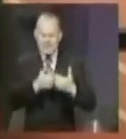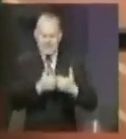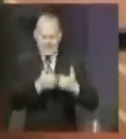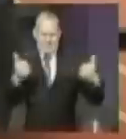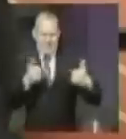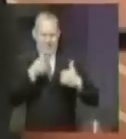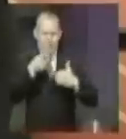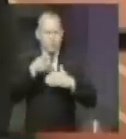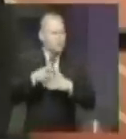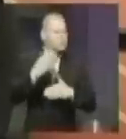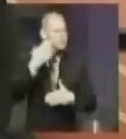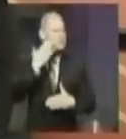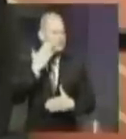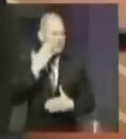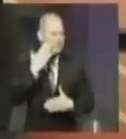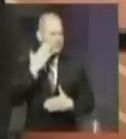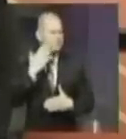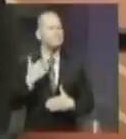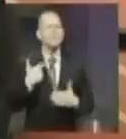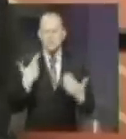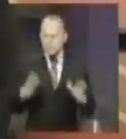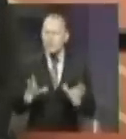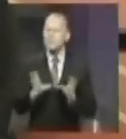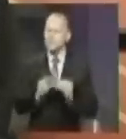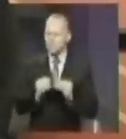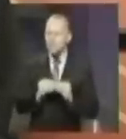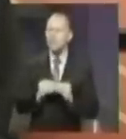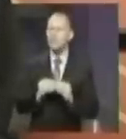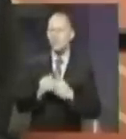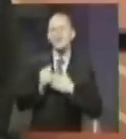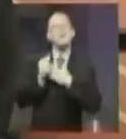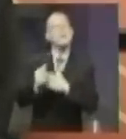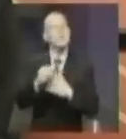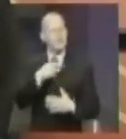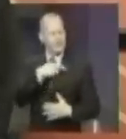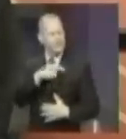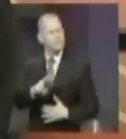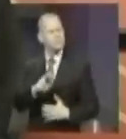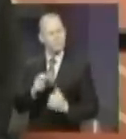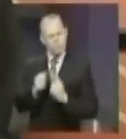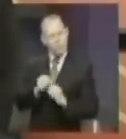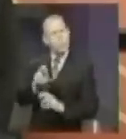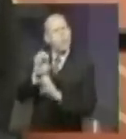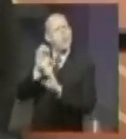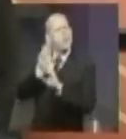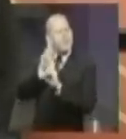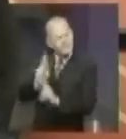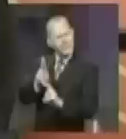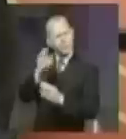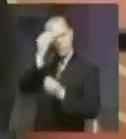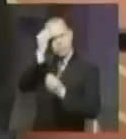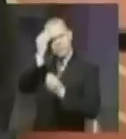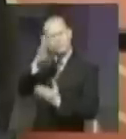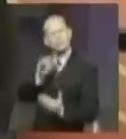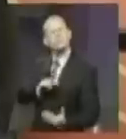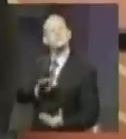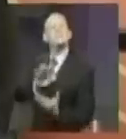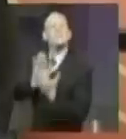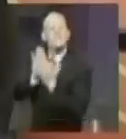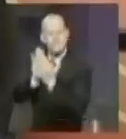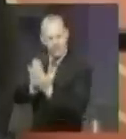¿Y sabes qué? Yo me he reunido con líderes religiosos. Y con mucho respeto se los he dicho de frente.